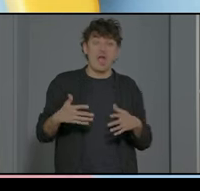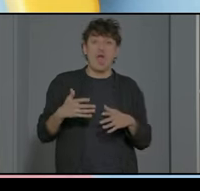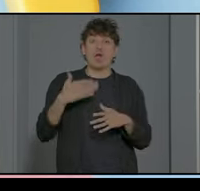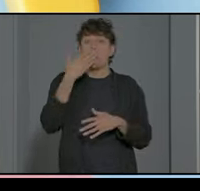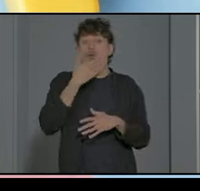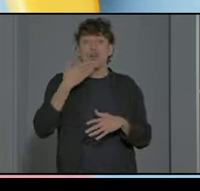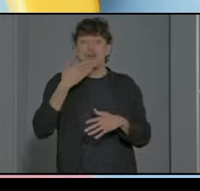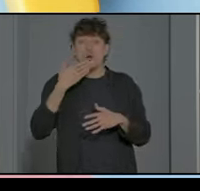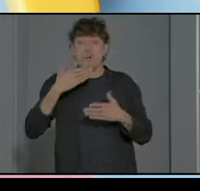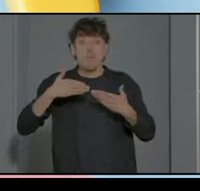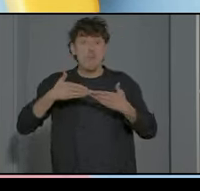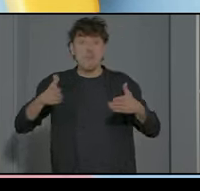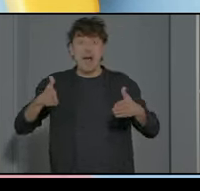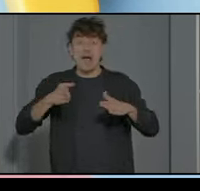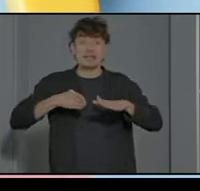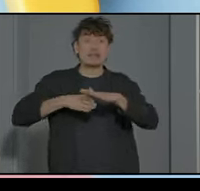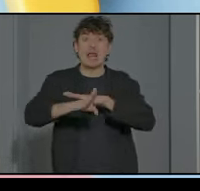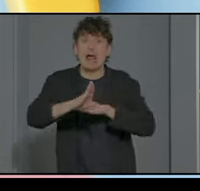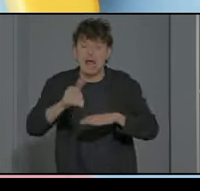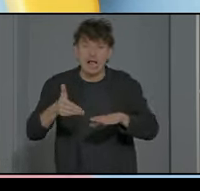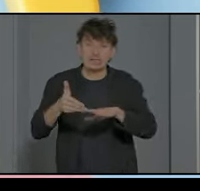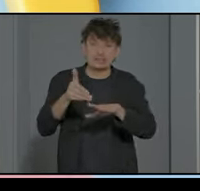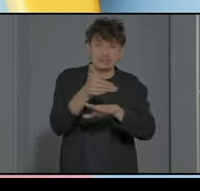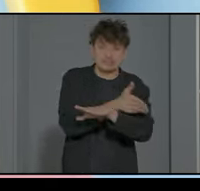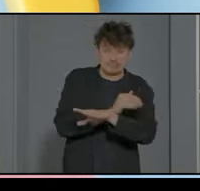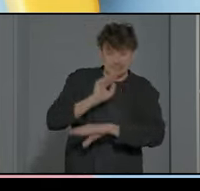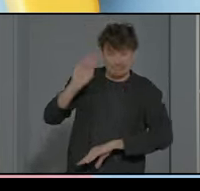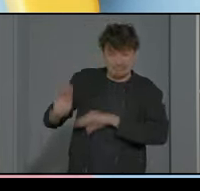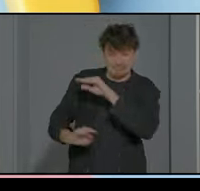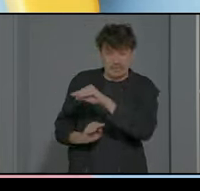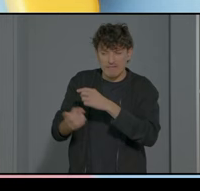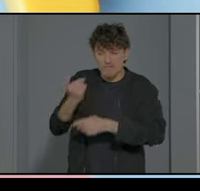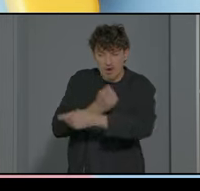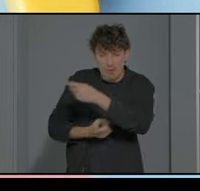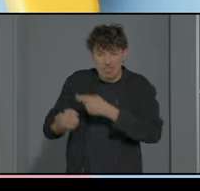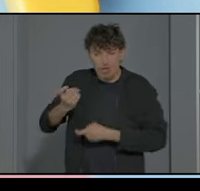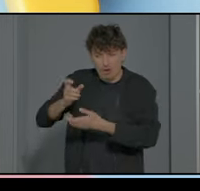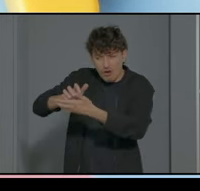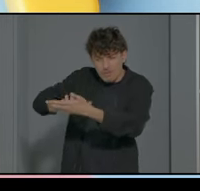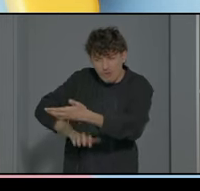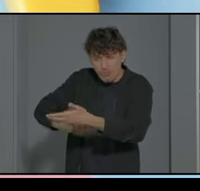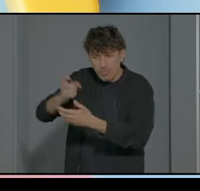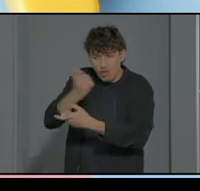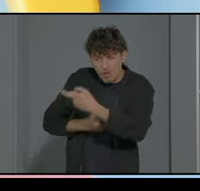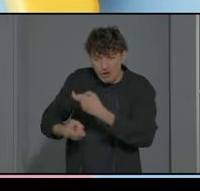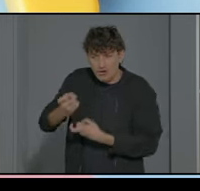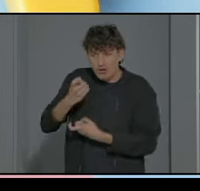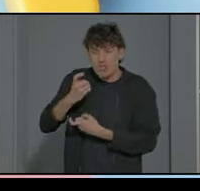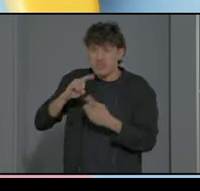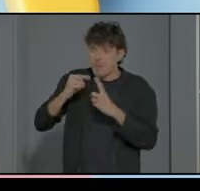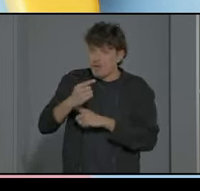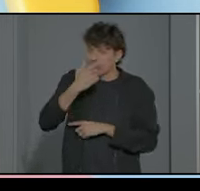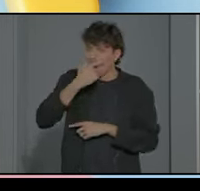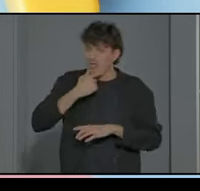intentamos recabar toda la información posible pues para que nos resulte más fácil luego el conocerle nuestro